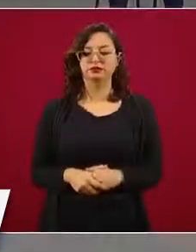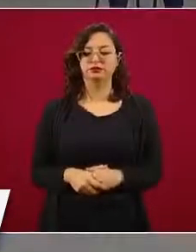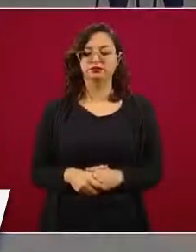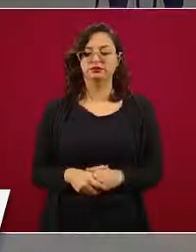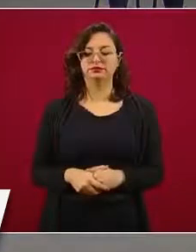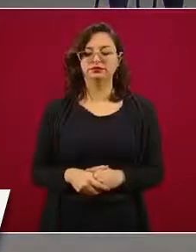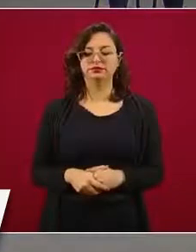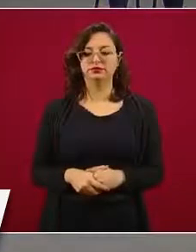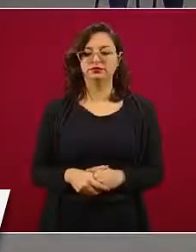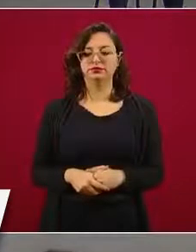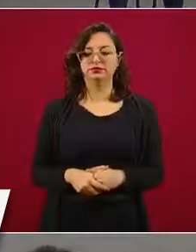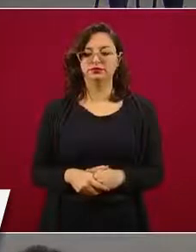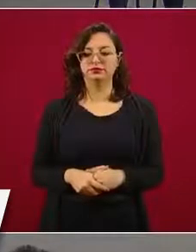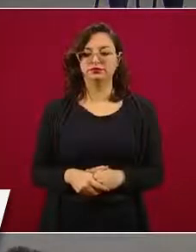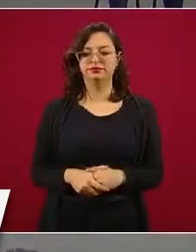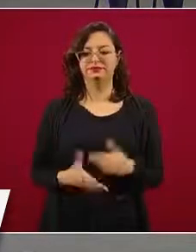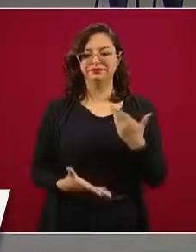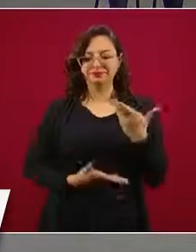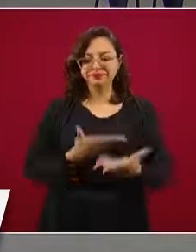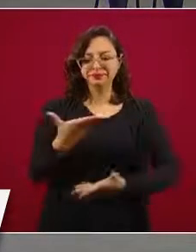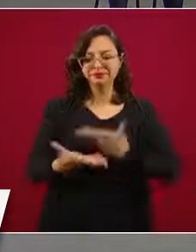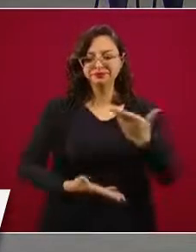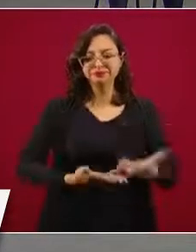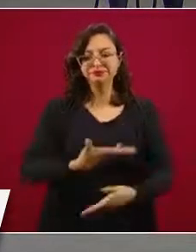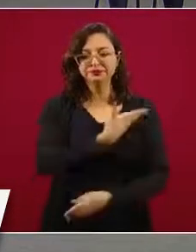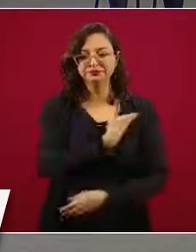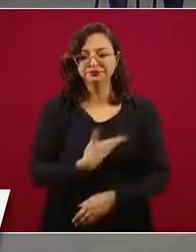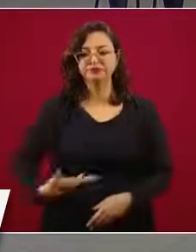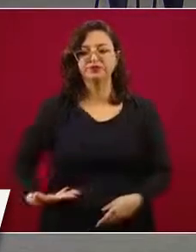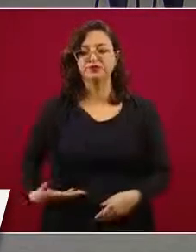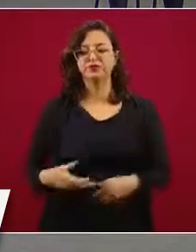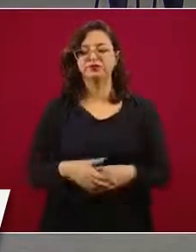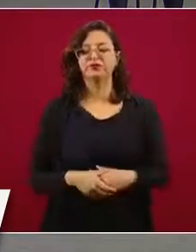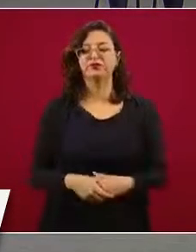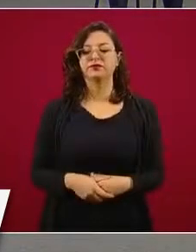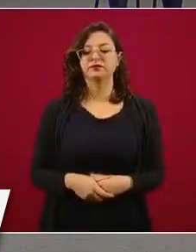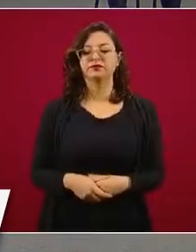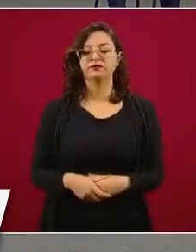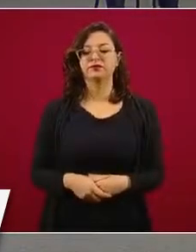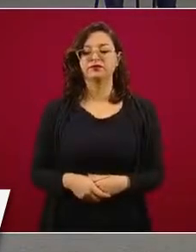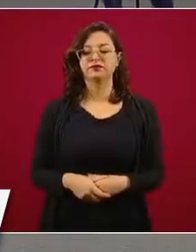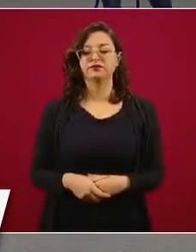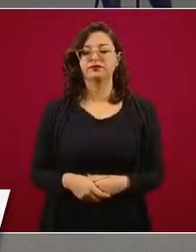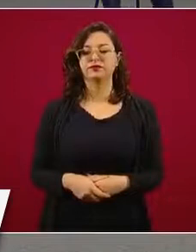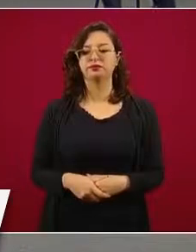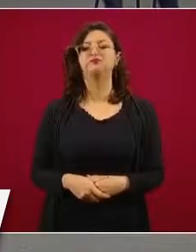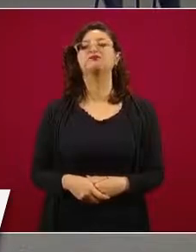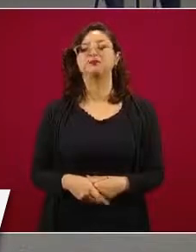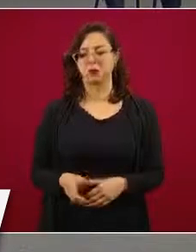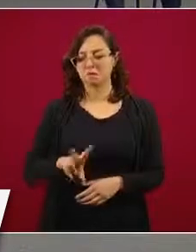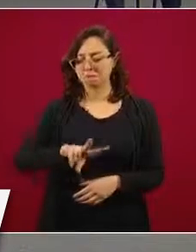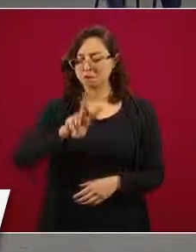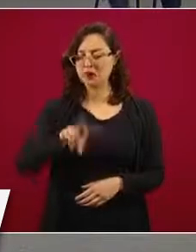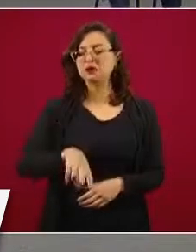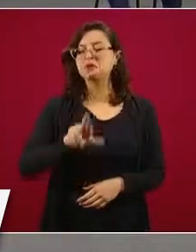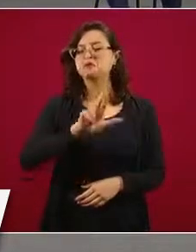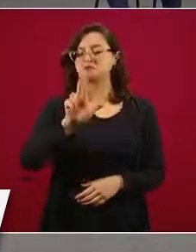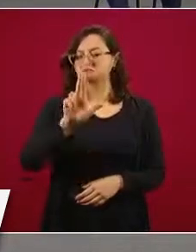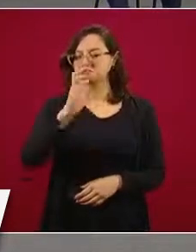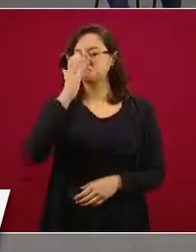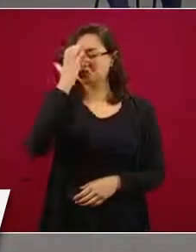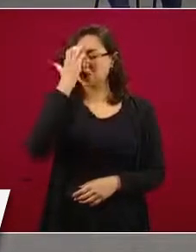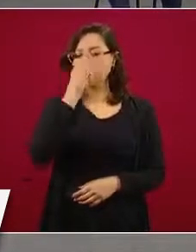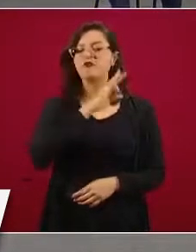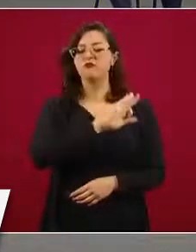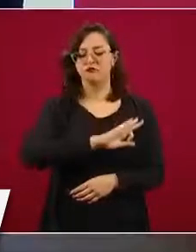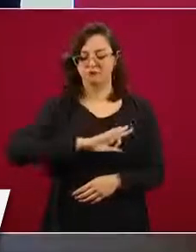Apreciable señor presidente, le expreso mi reconocimiento y felicitación por su exitosa visita oficial